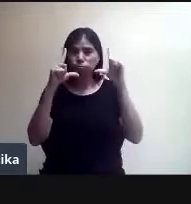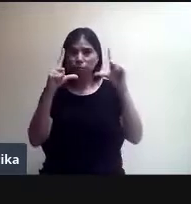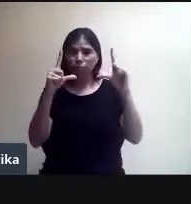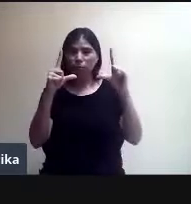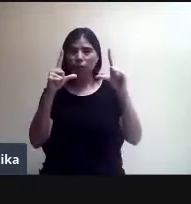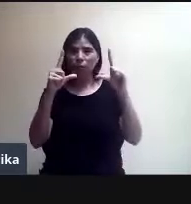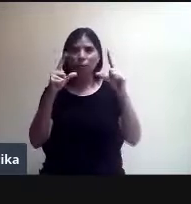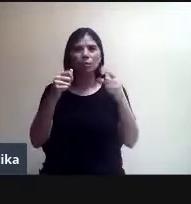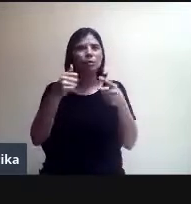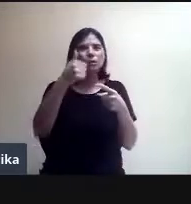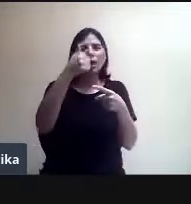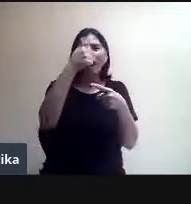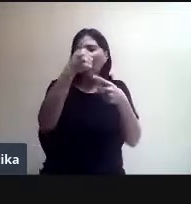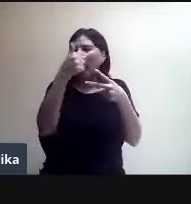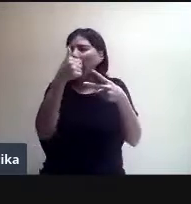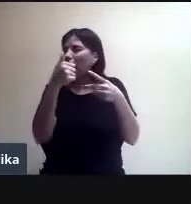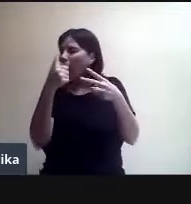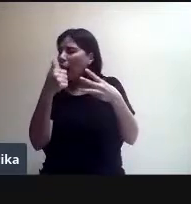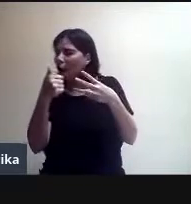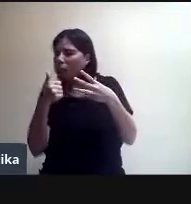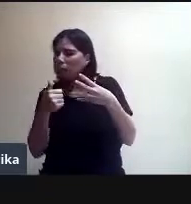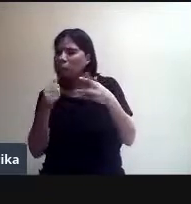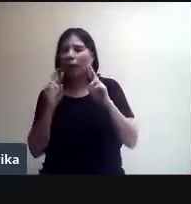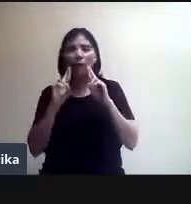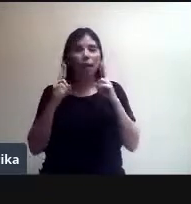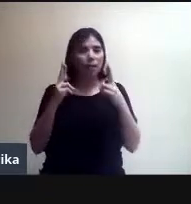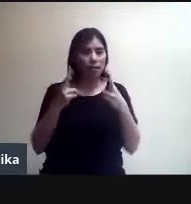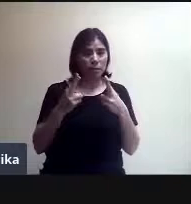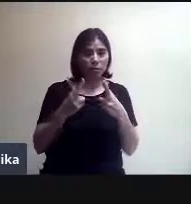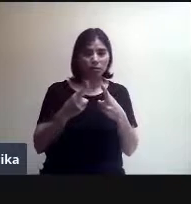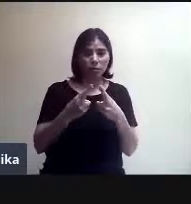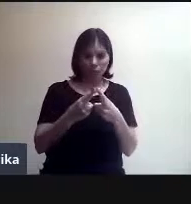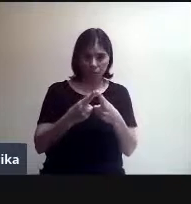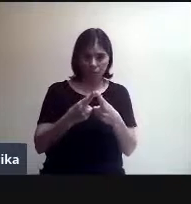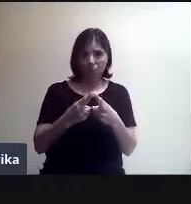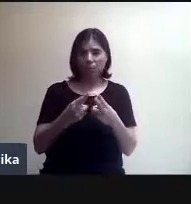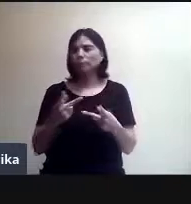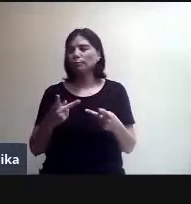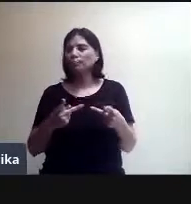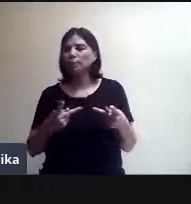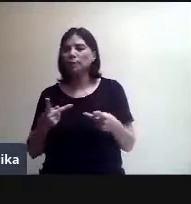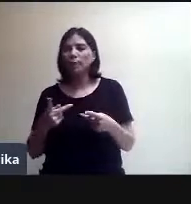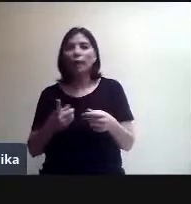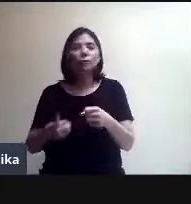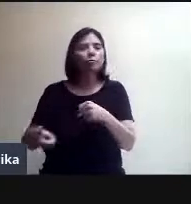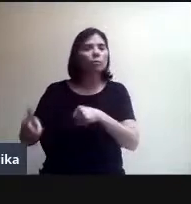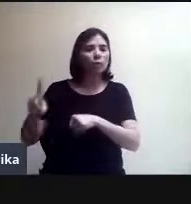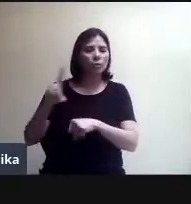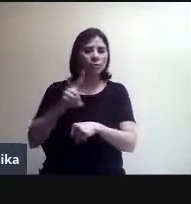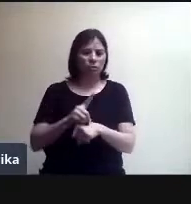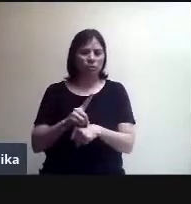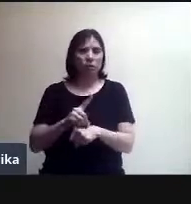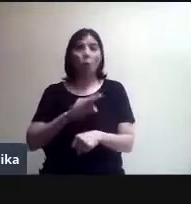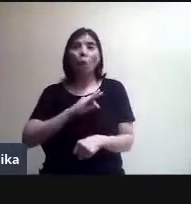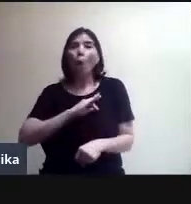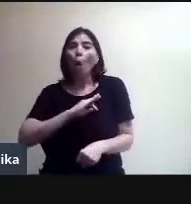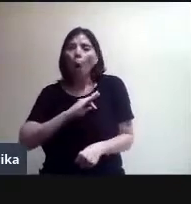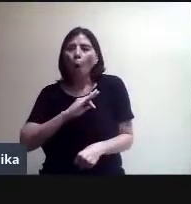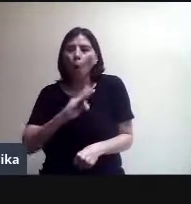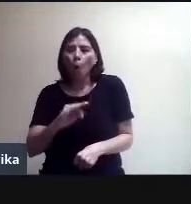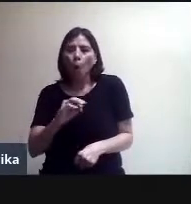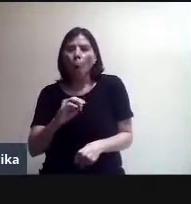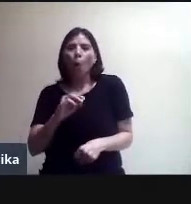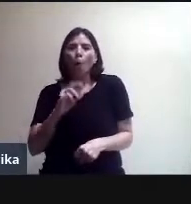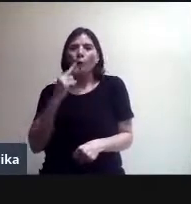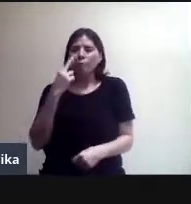de las reuniones que yo tengo programadas a lo largo del día. Entonces, recuerden que se pueden ir al calendario para ver qué es lo que tienen